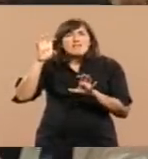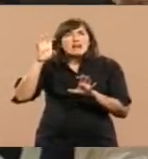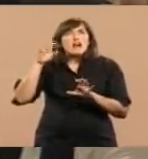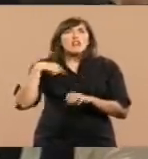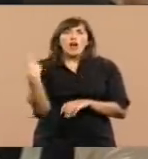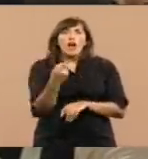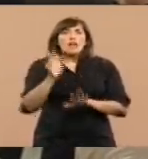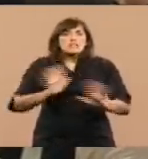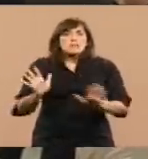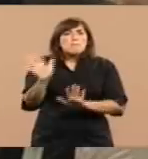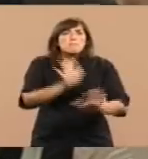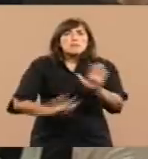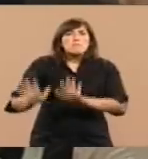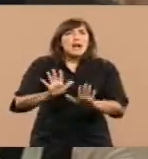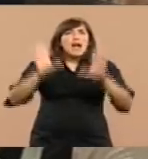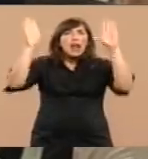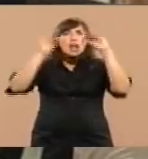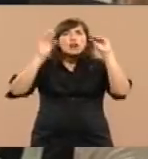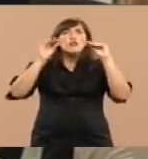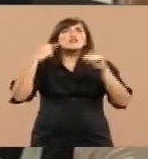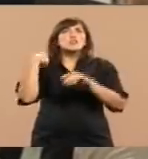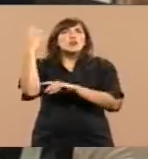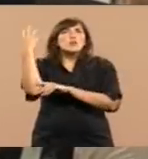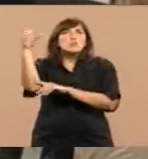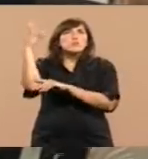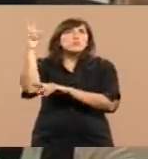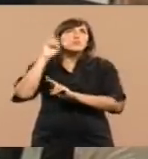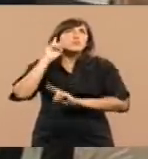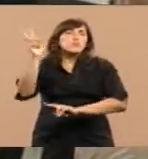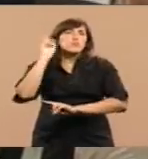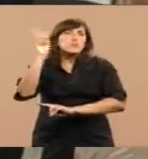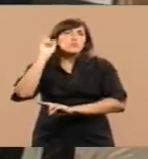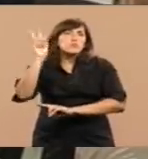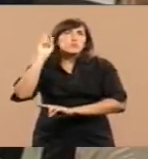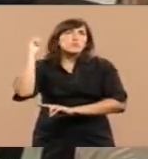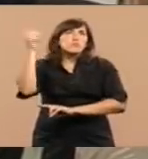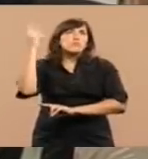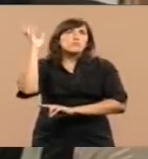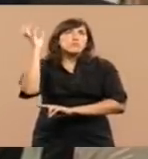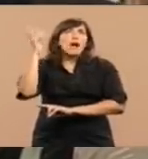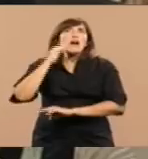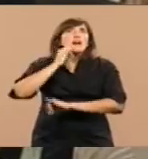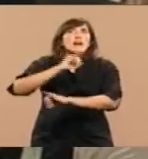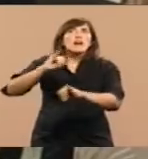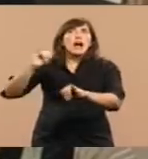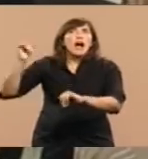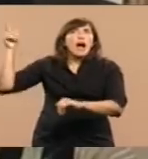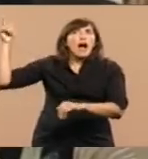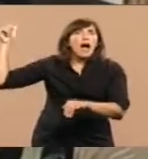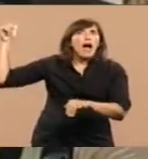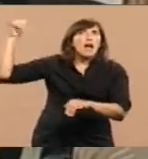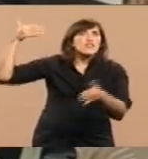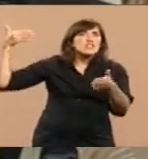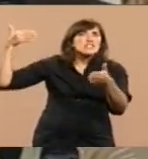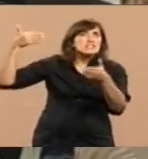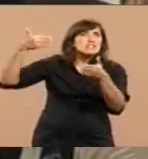simulacro por la noche con sirenas que indicaban que se acercaban los aviones,